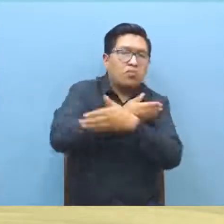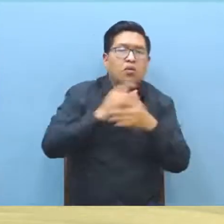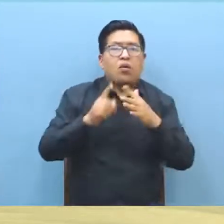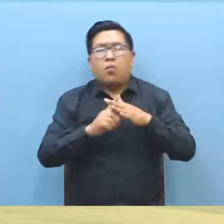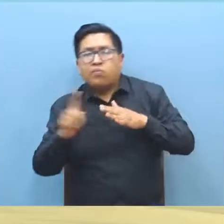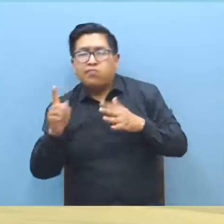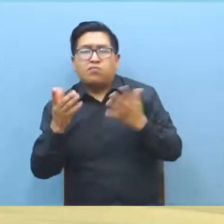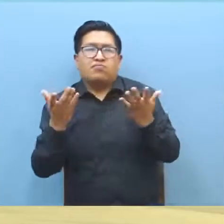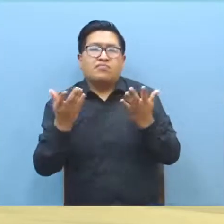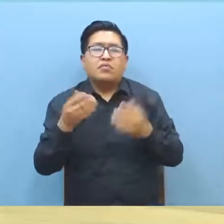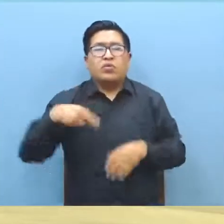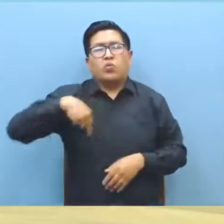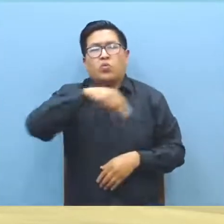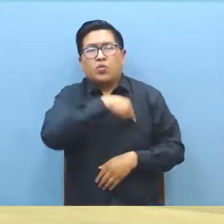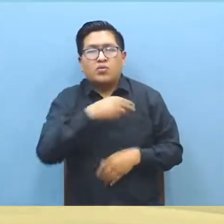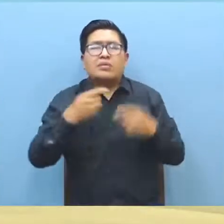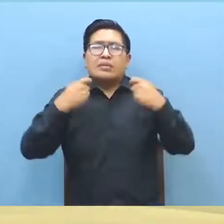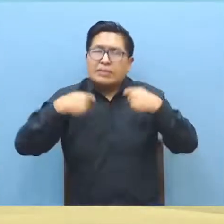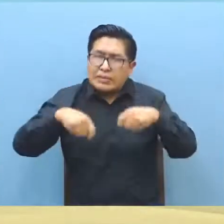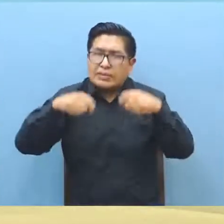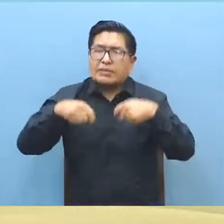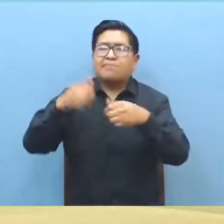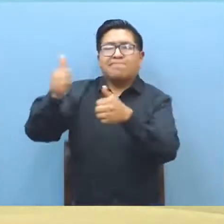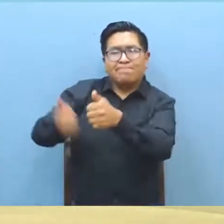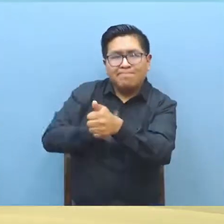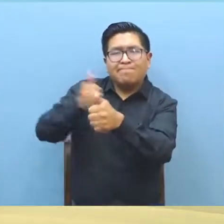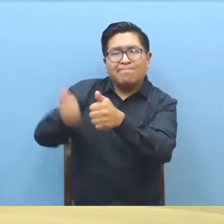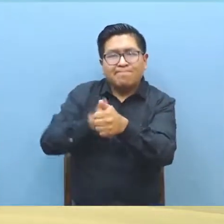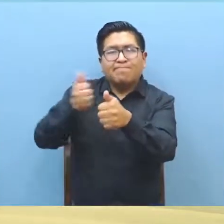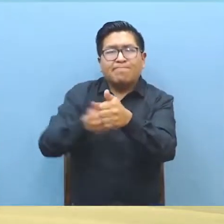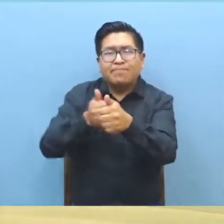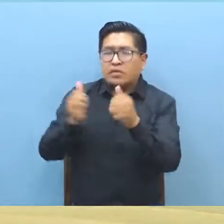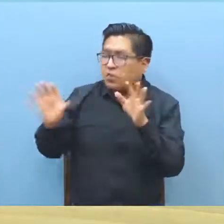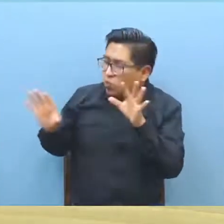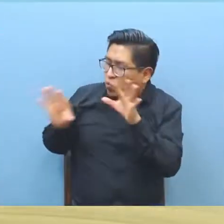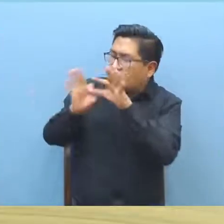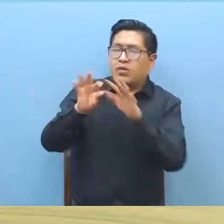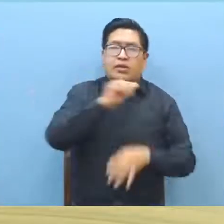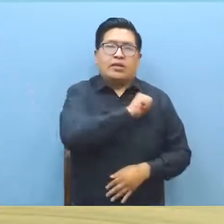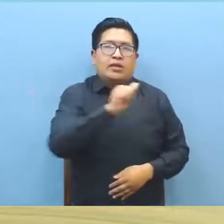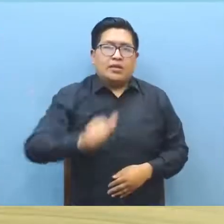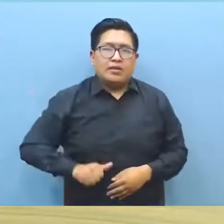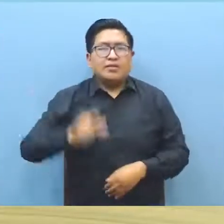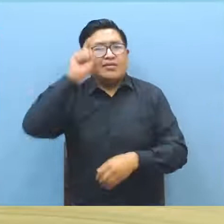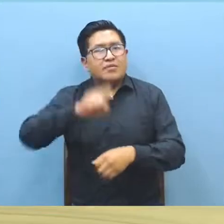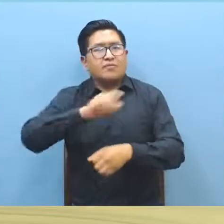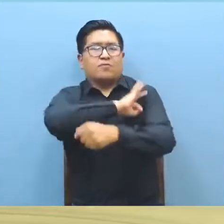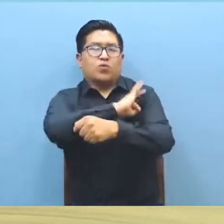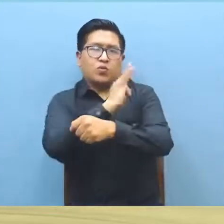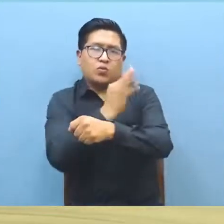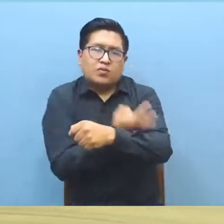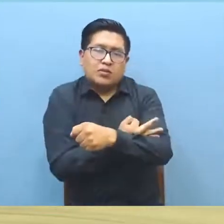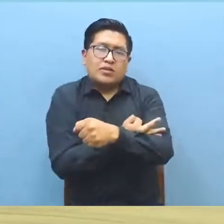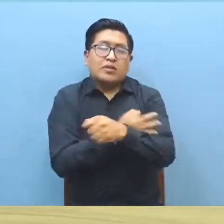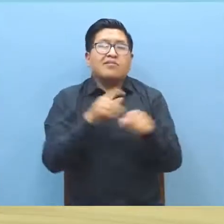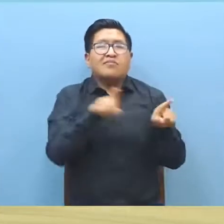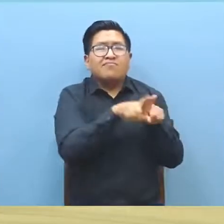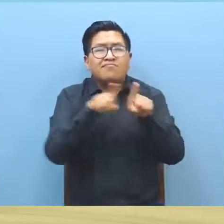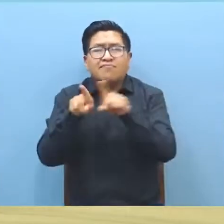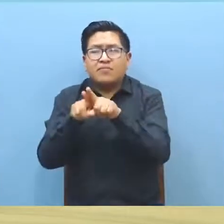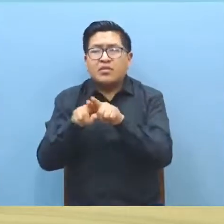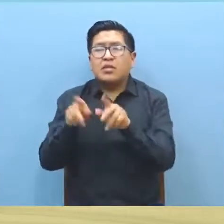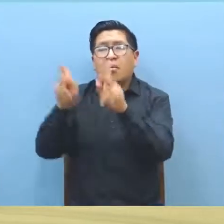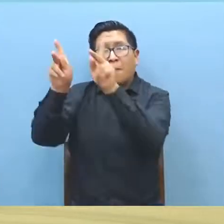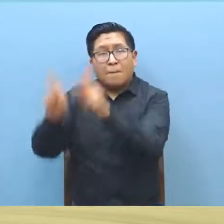necesarias y la coordinación respectiva con el alcalde municipal para fortalecer este aspecto y que evidentemente las víctimas